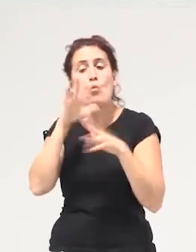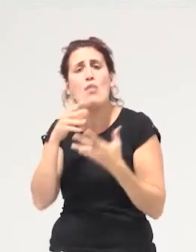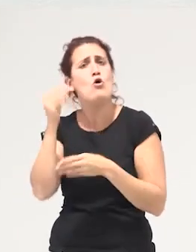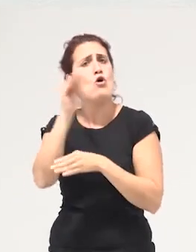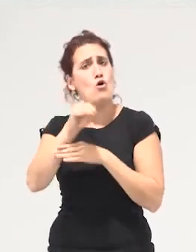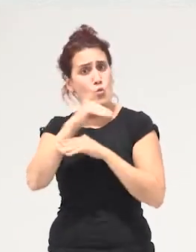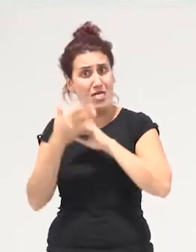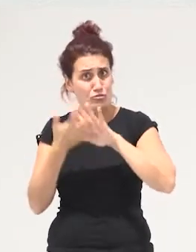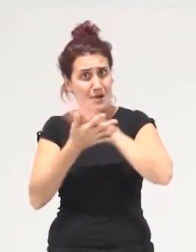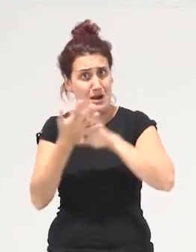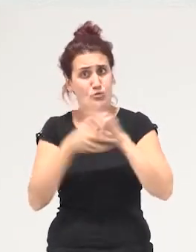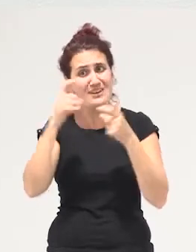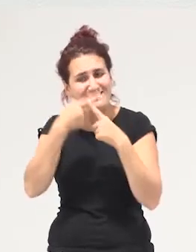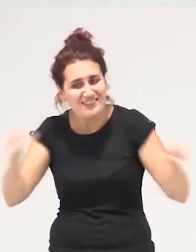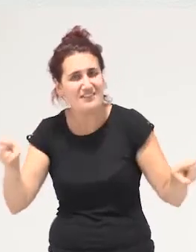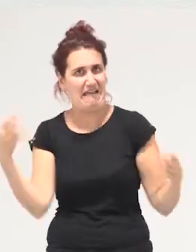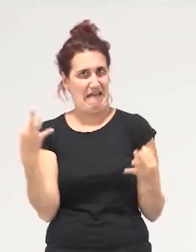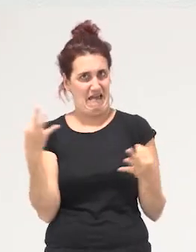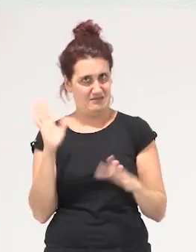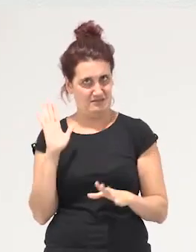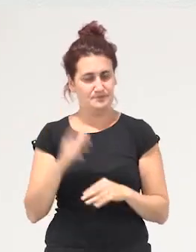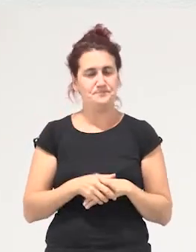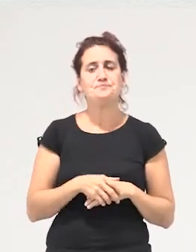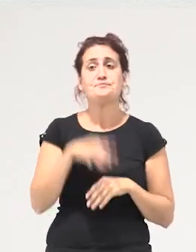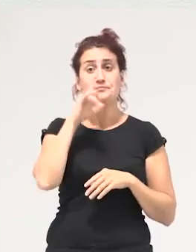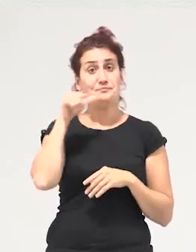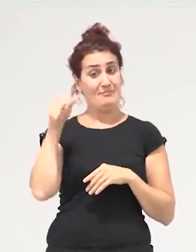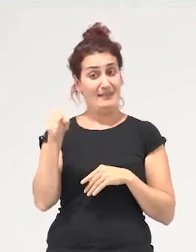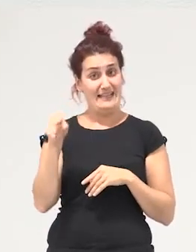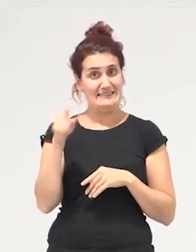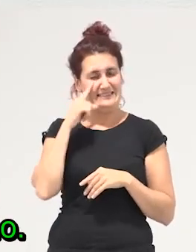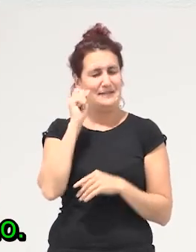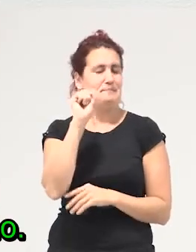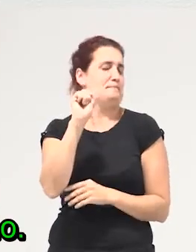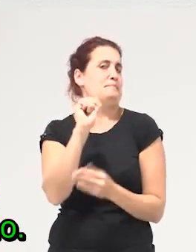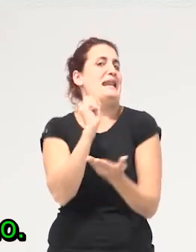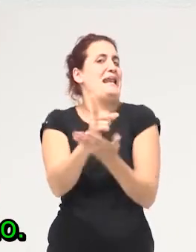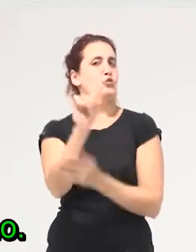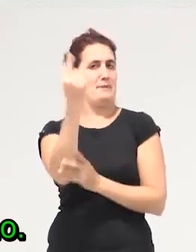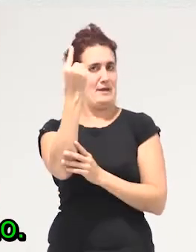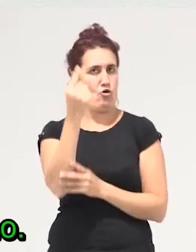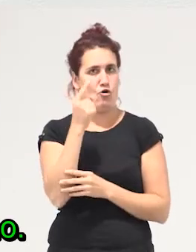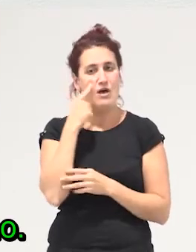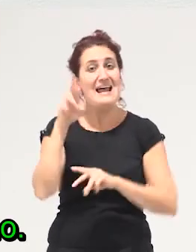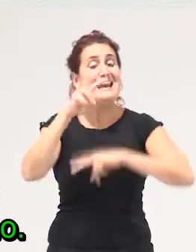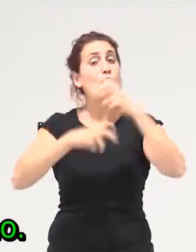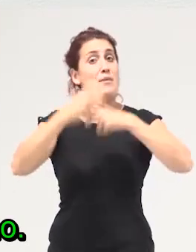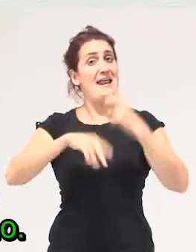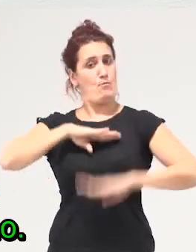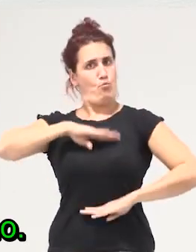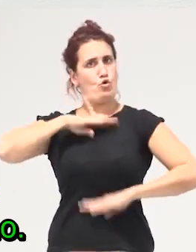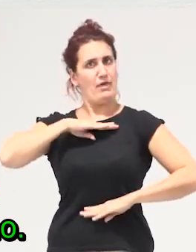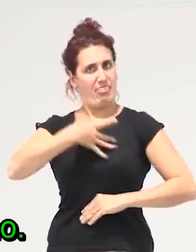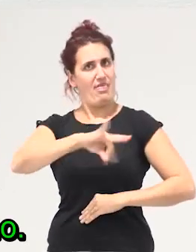empezar a distinguir que hay por ahí entonces este sería el primer reto recuperar potencia política y